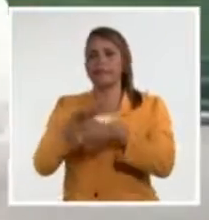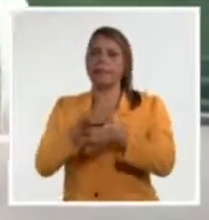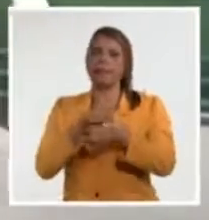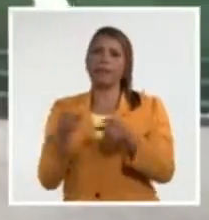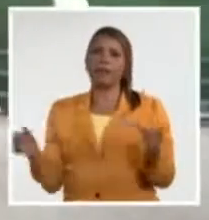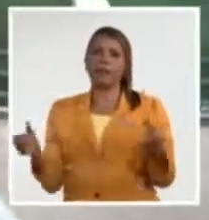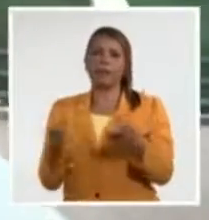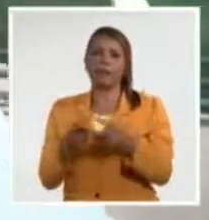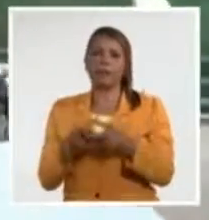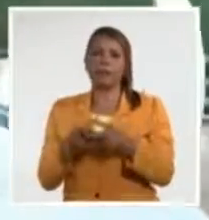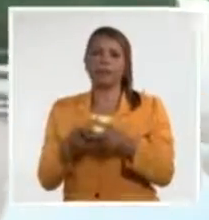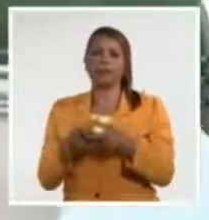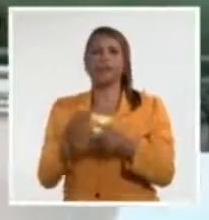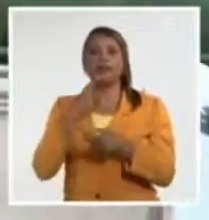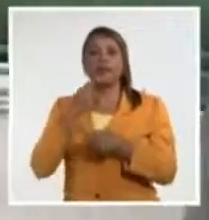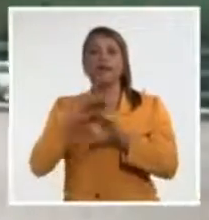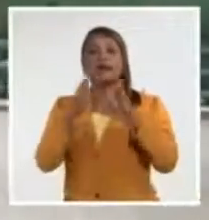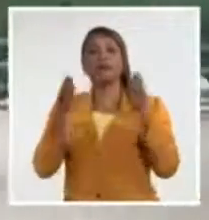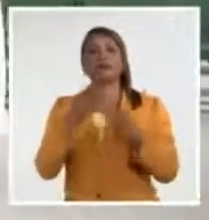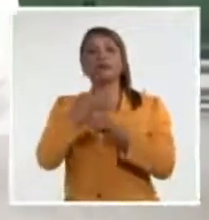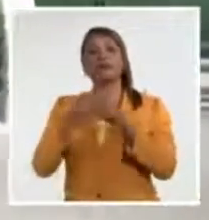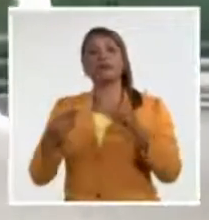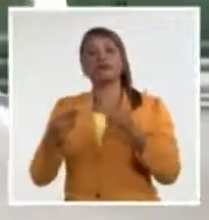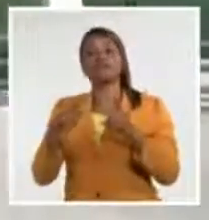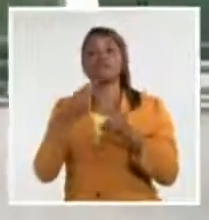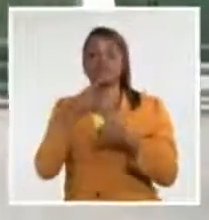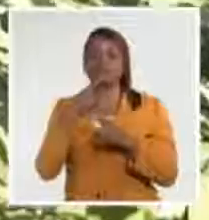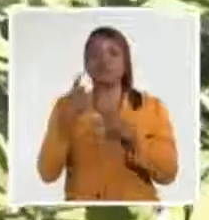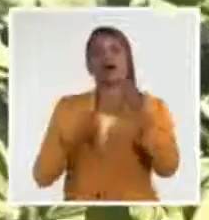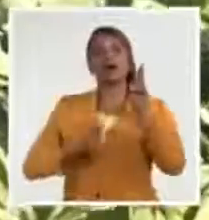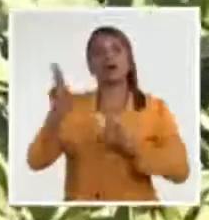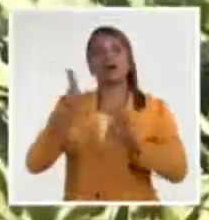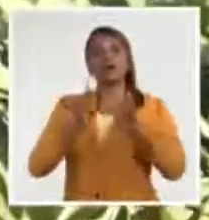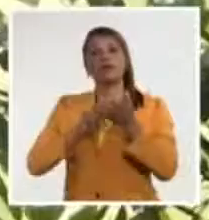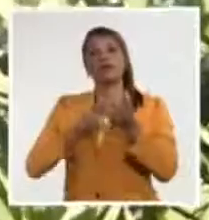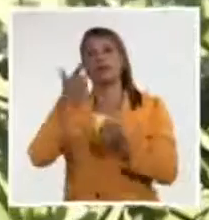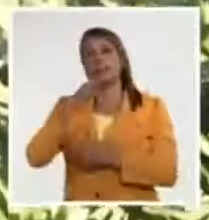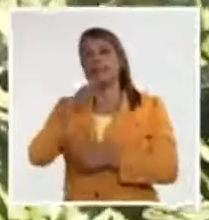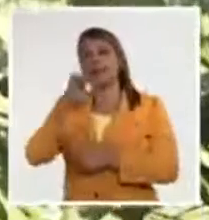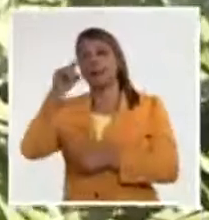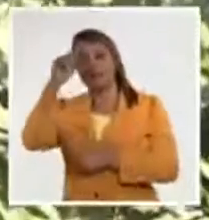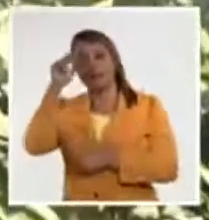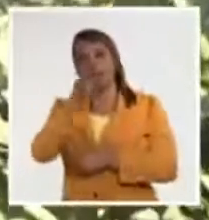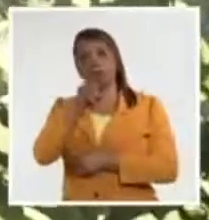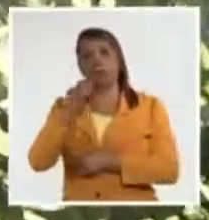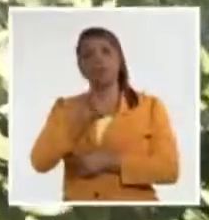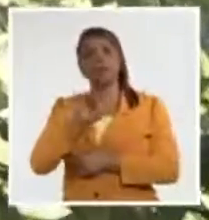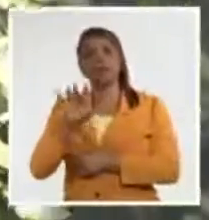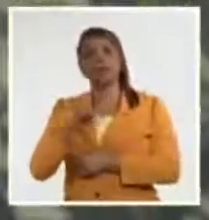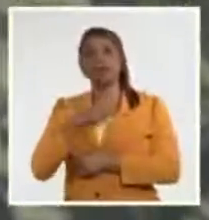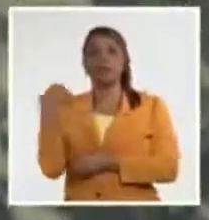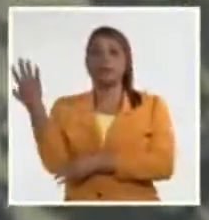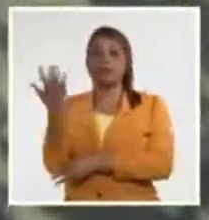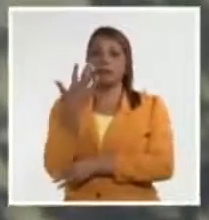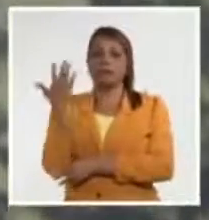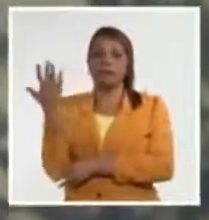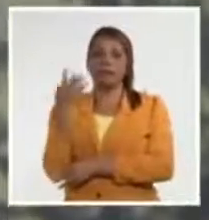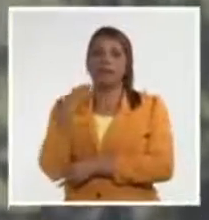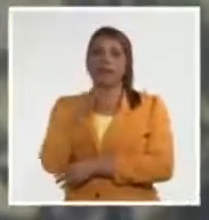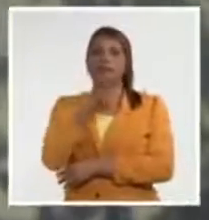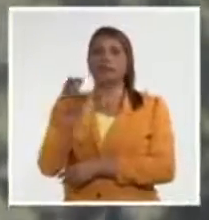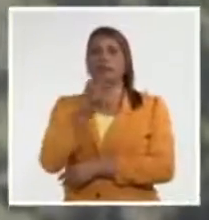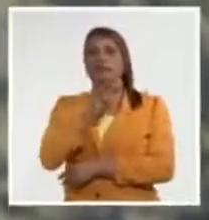las metas. El mundo está a mitad de camino entre el Acuerdo de París de 2015 y el límite climático de 2030,